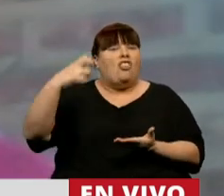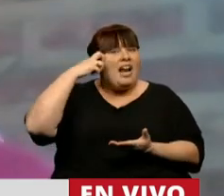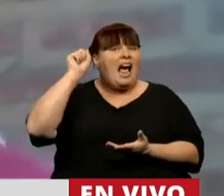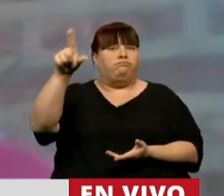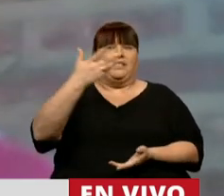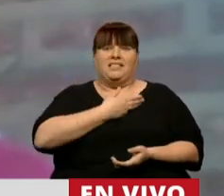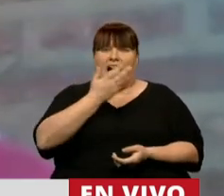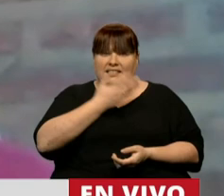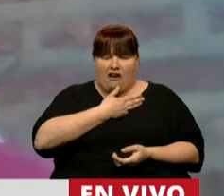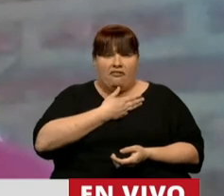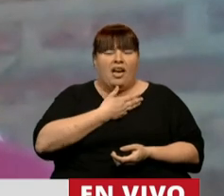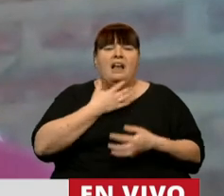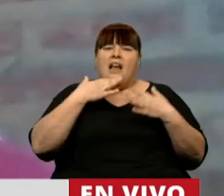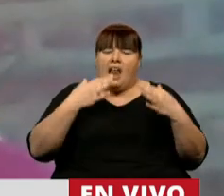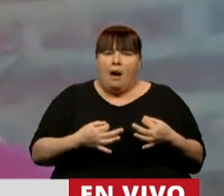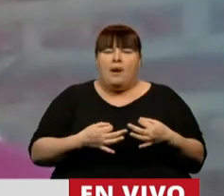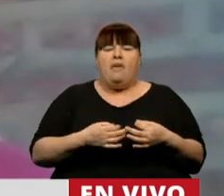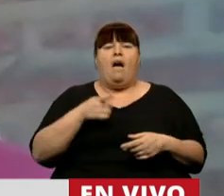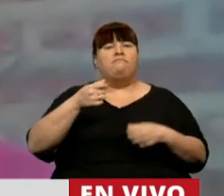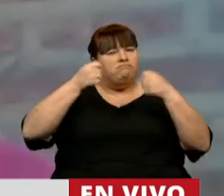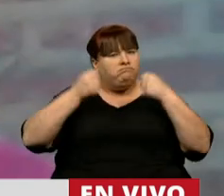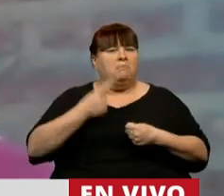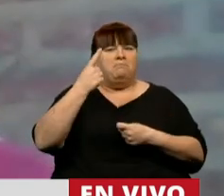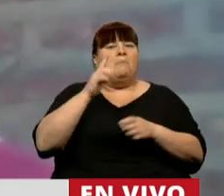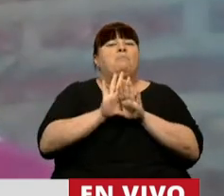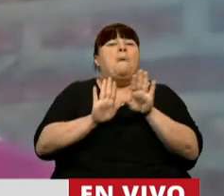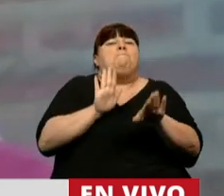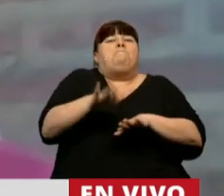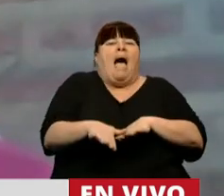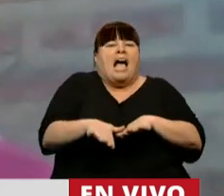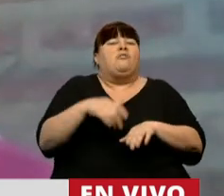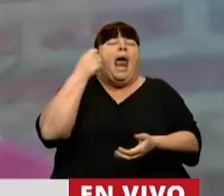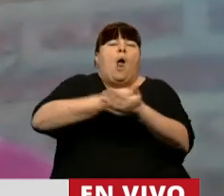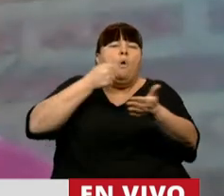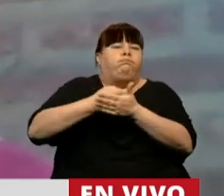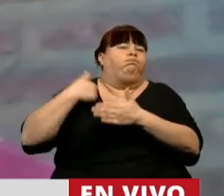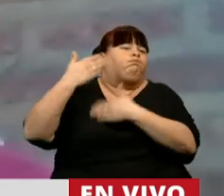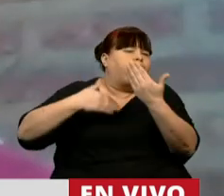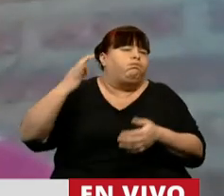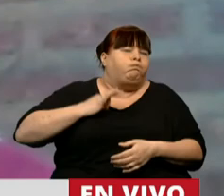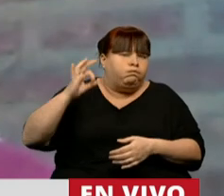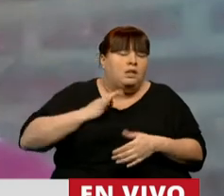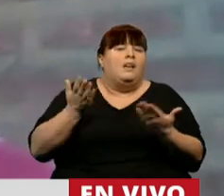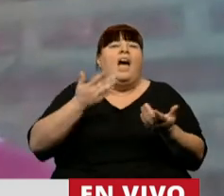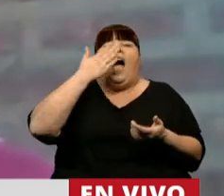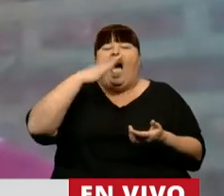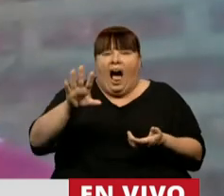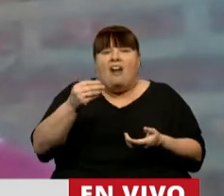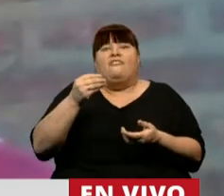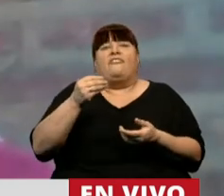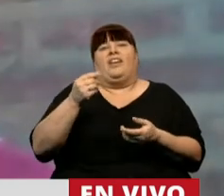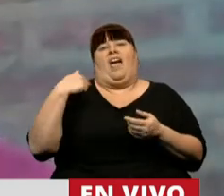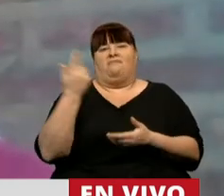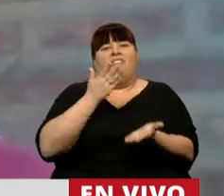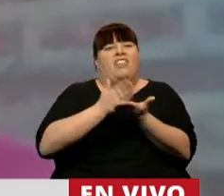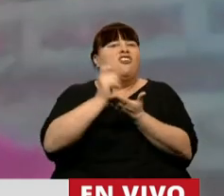de Santa Fe realmente puso el primer paso para una lucha que llevó mucho tiempo y que finalmente nos trajo